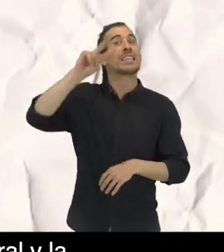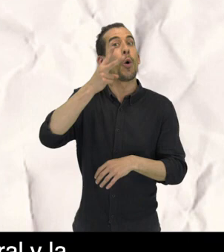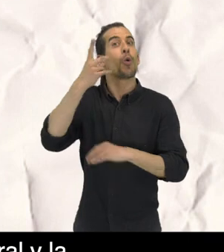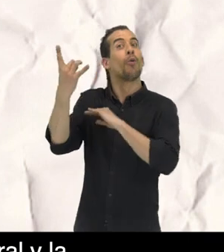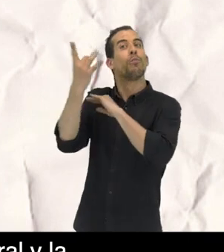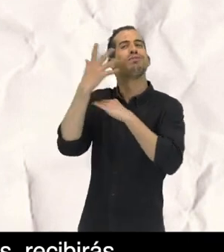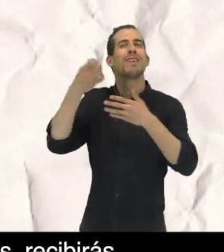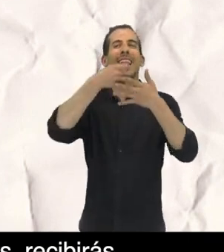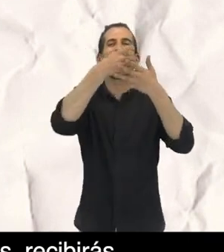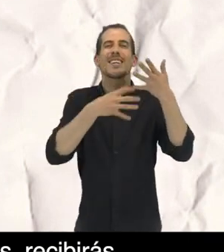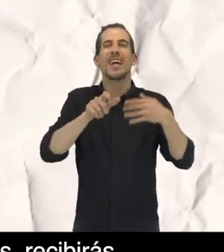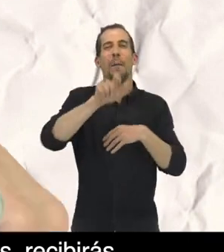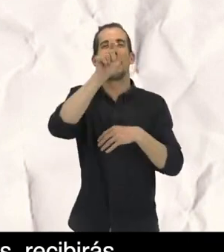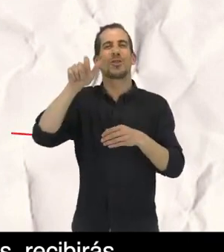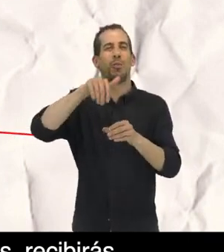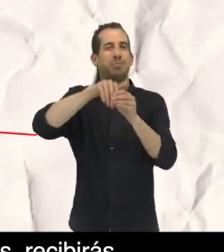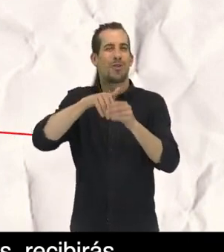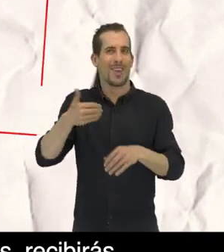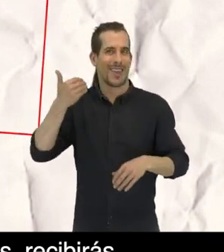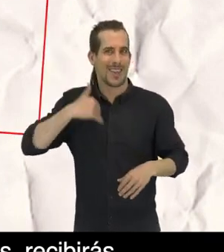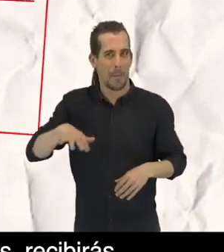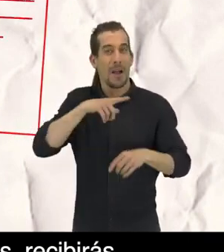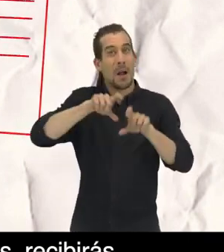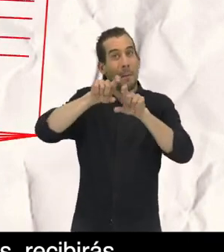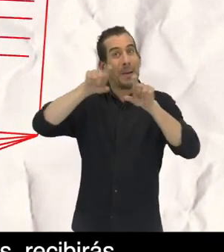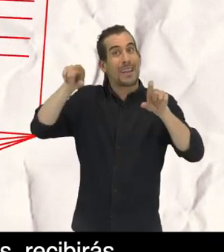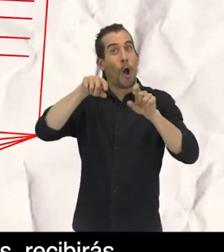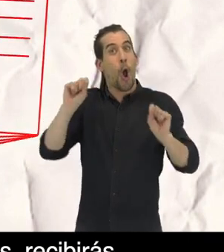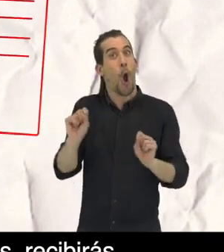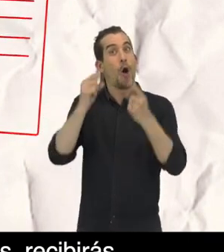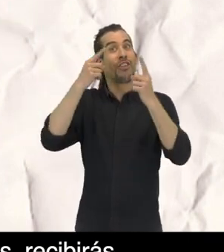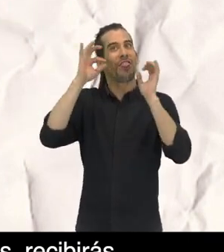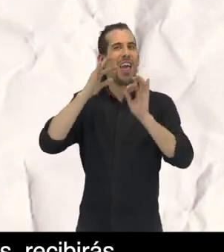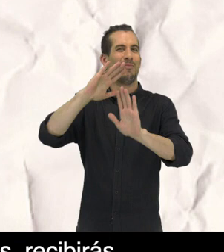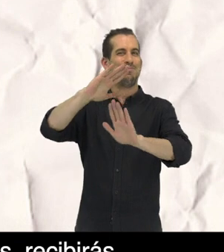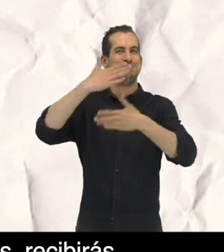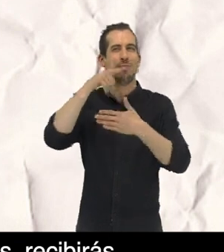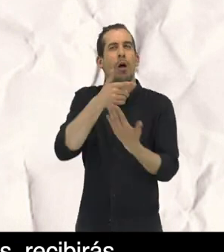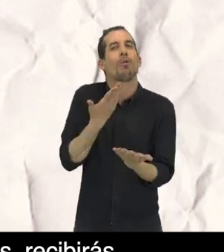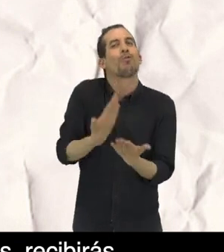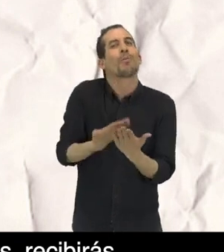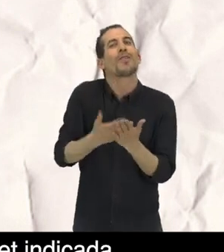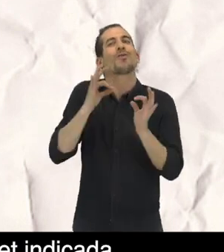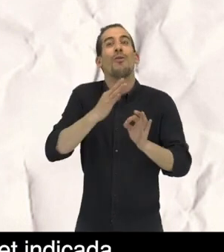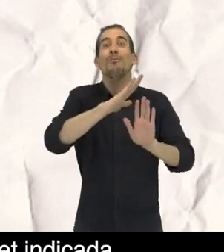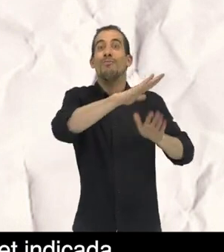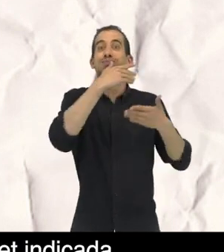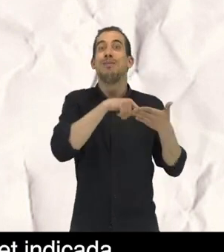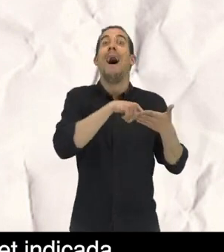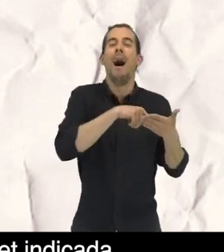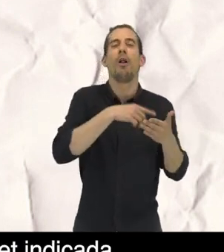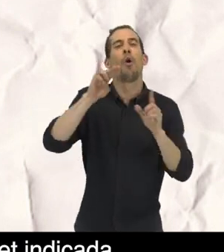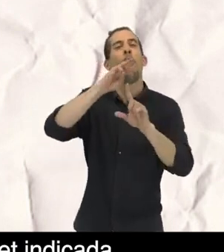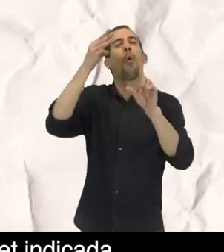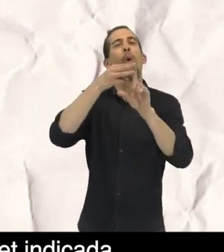derecho de voto. Y en un segundo envío, tras la proclamación de las listas, recibirás los juegos de papeletas oficiales, que también